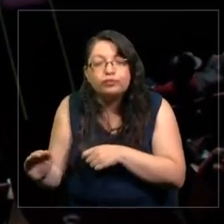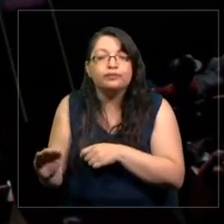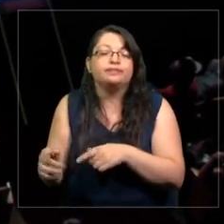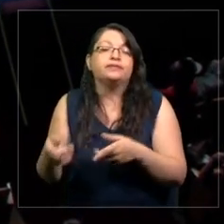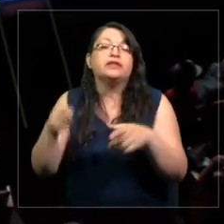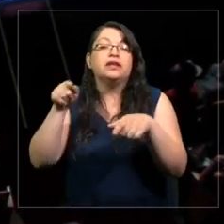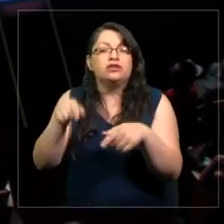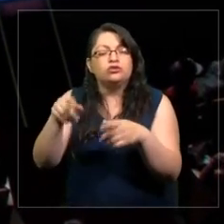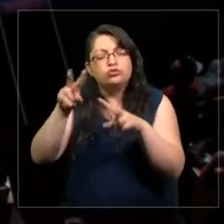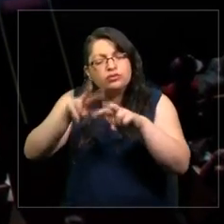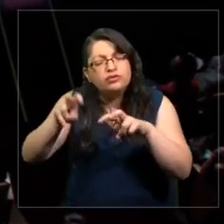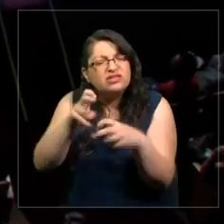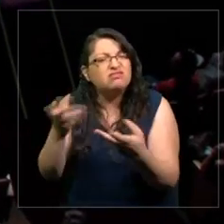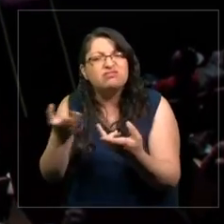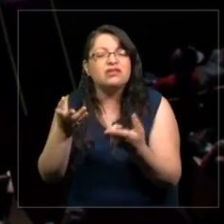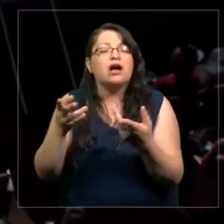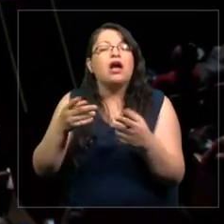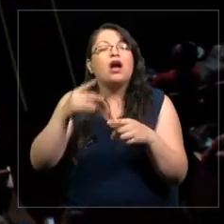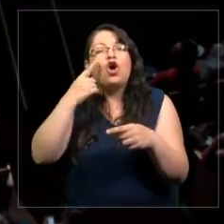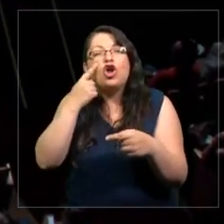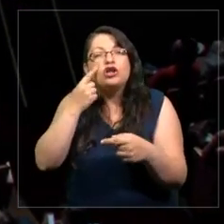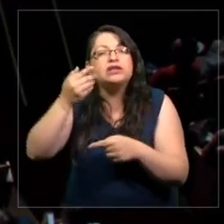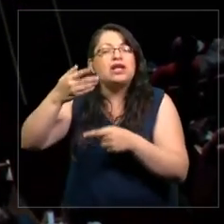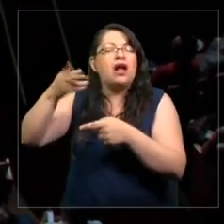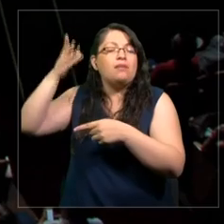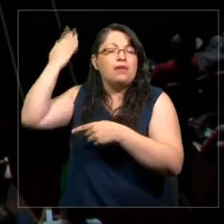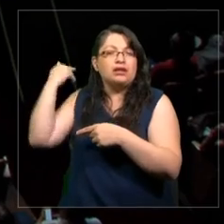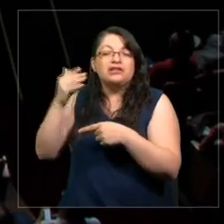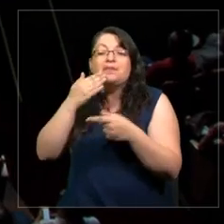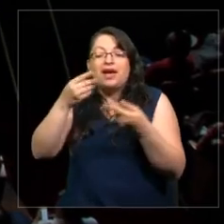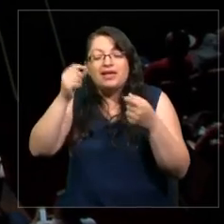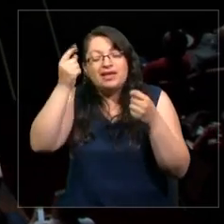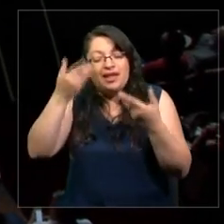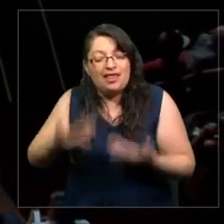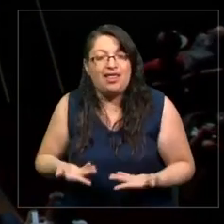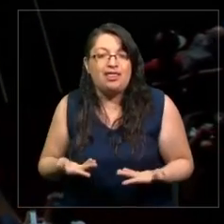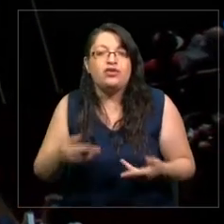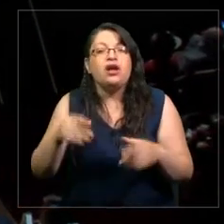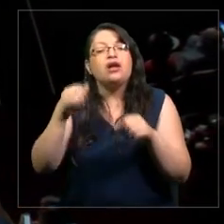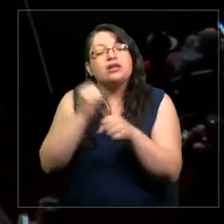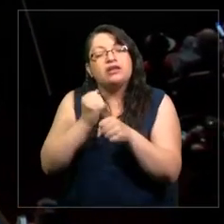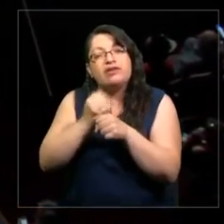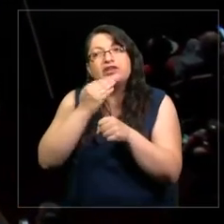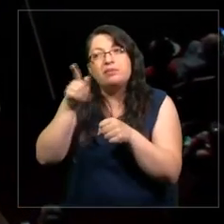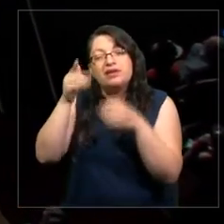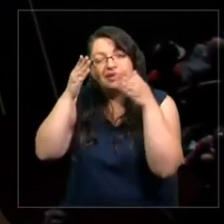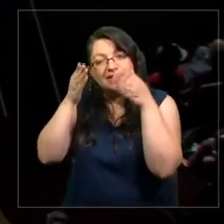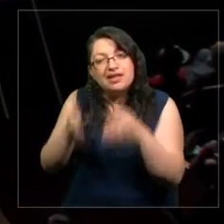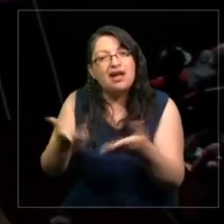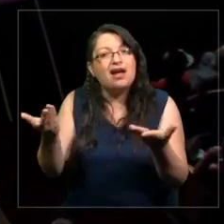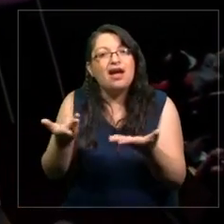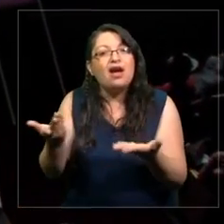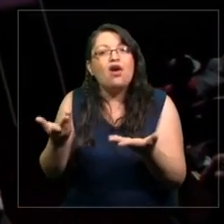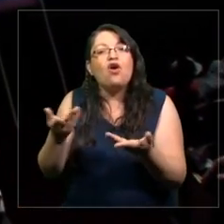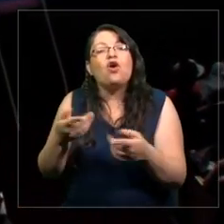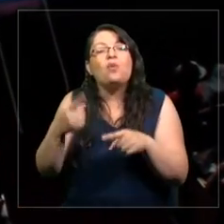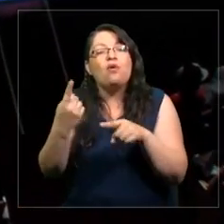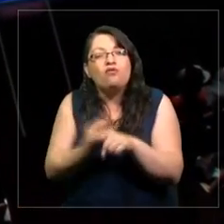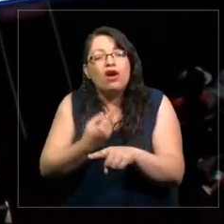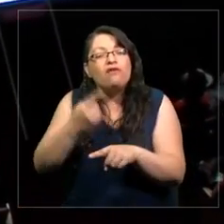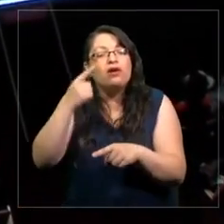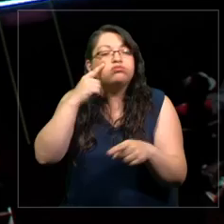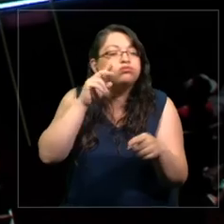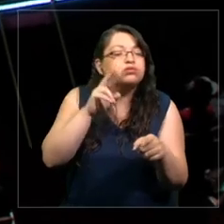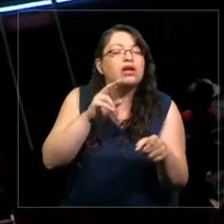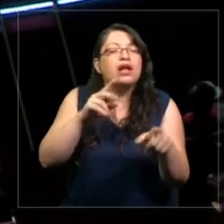Sus estudios se basan en reconocer el pasado y entender el presente y su trabajo se centra también en la resignificación de lugares o